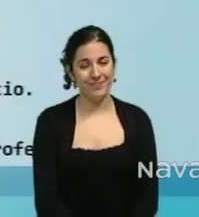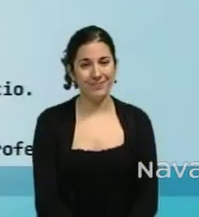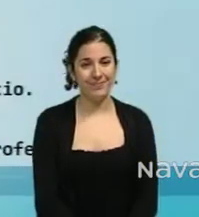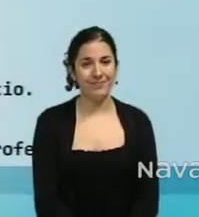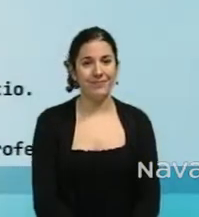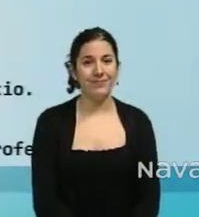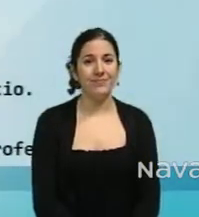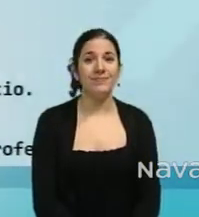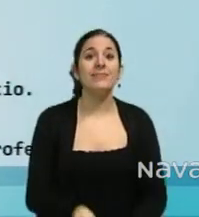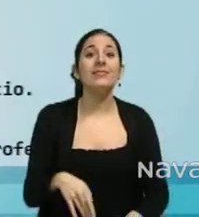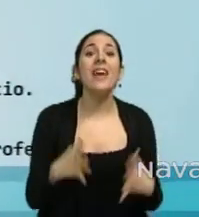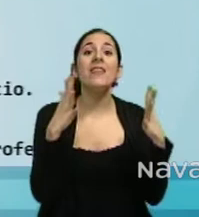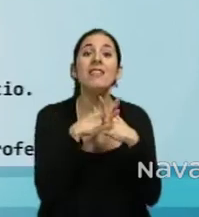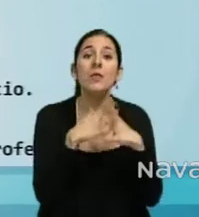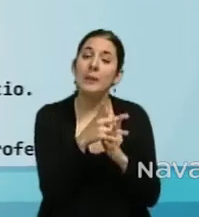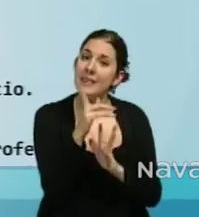En el